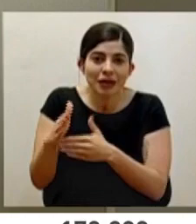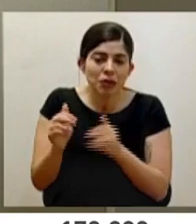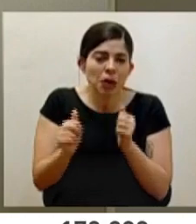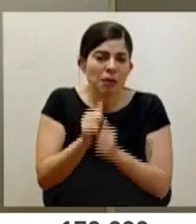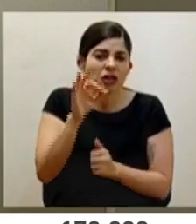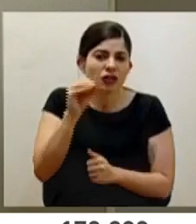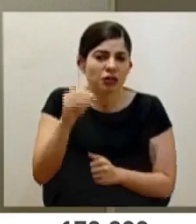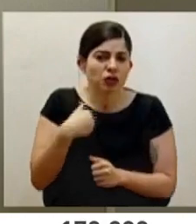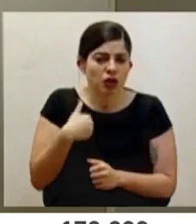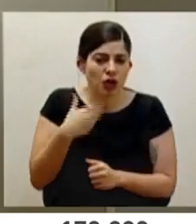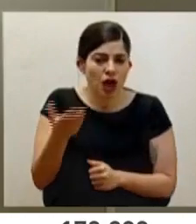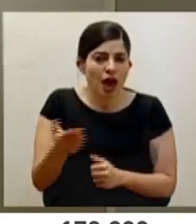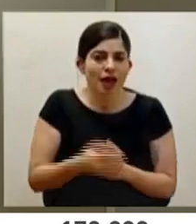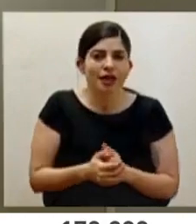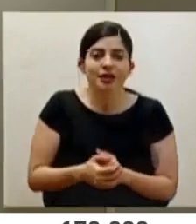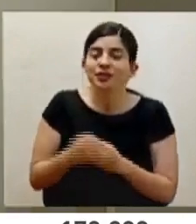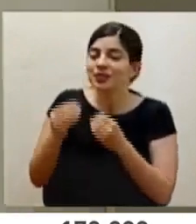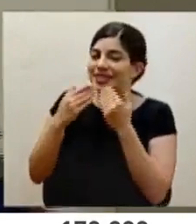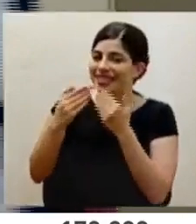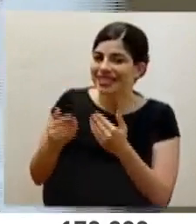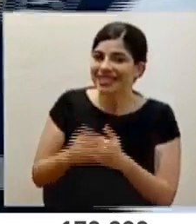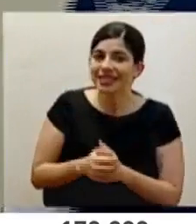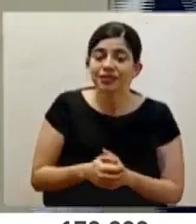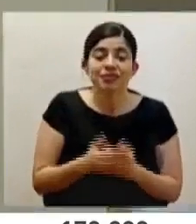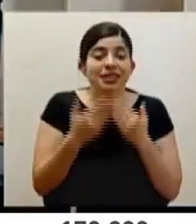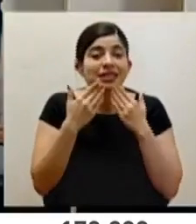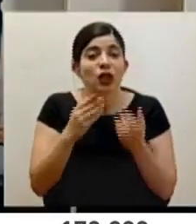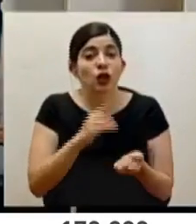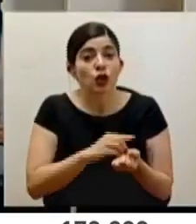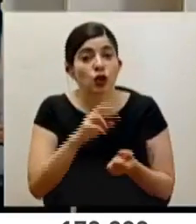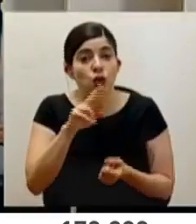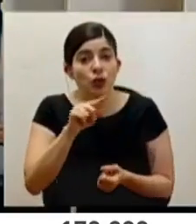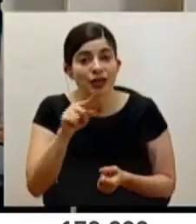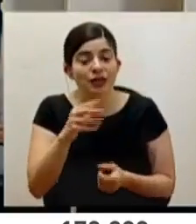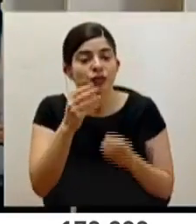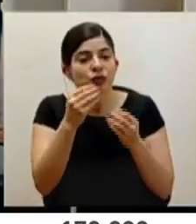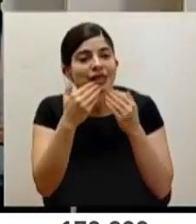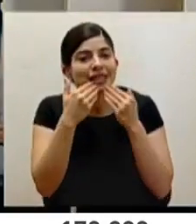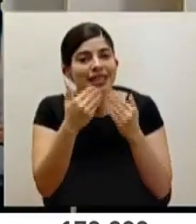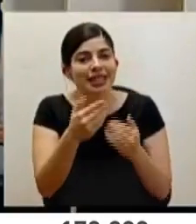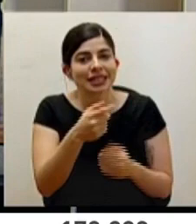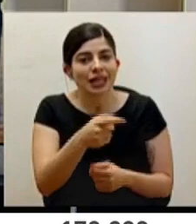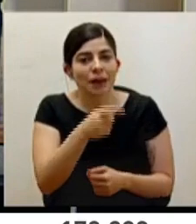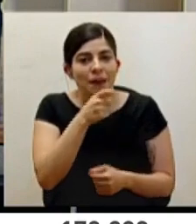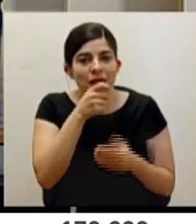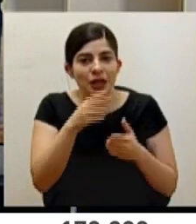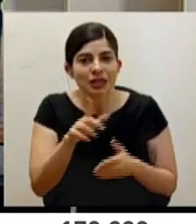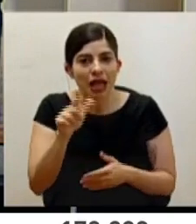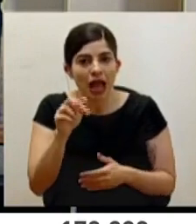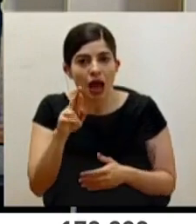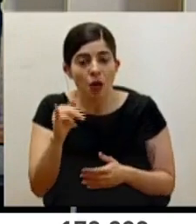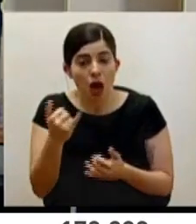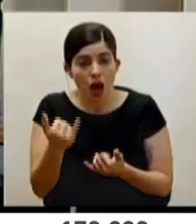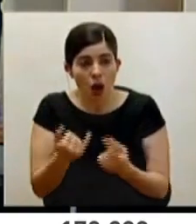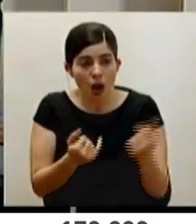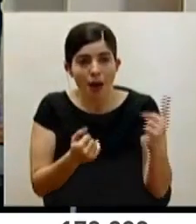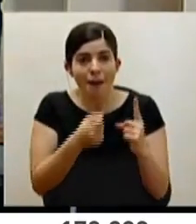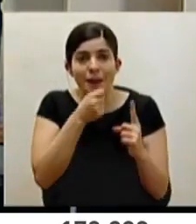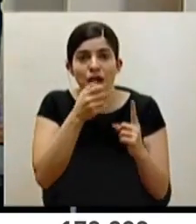más del 90%. Gracias. Muchísimas gracias, doctor Mario Ruiz. Muchísimas gracias a la colega Laura. Consultadora